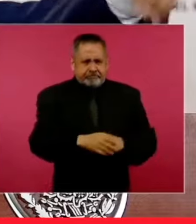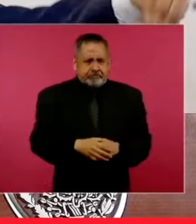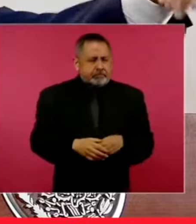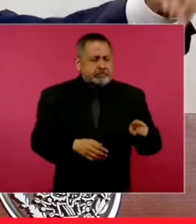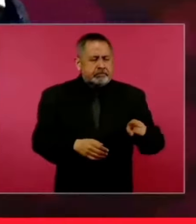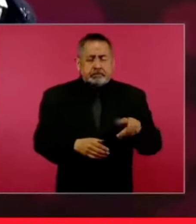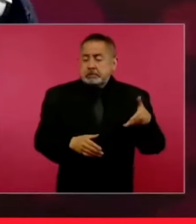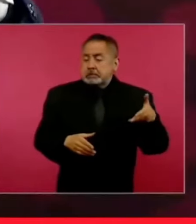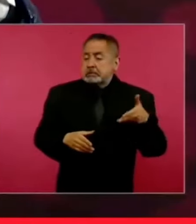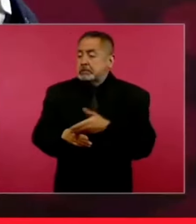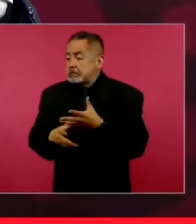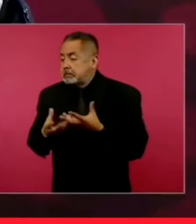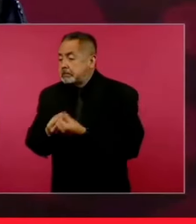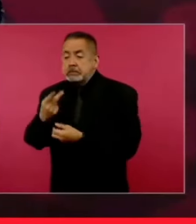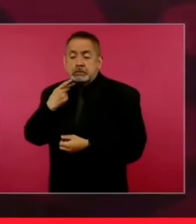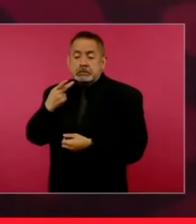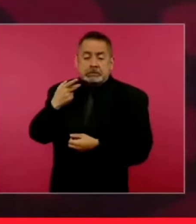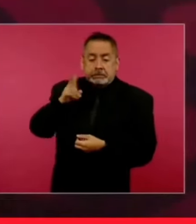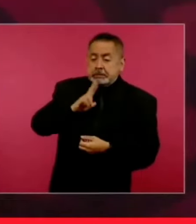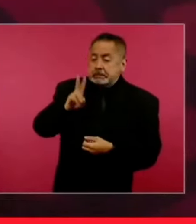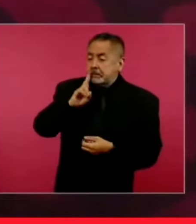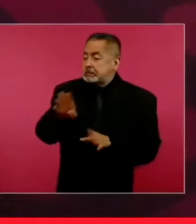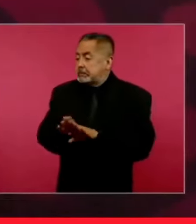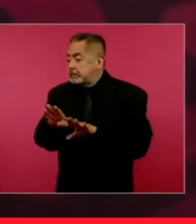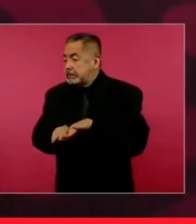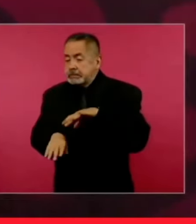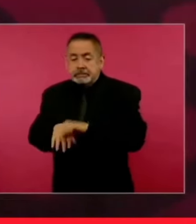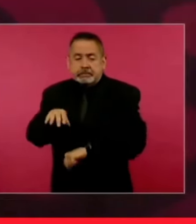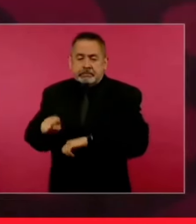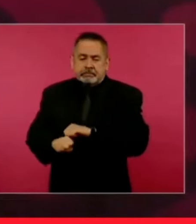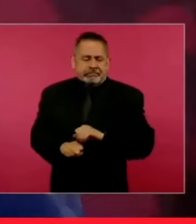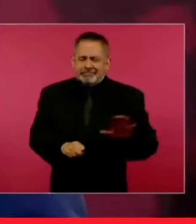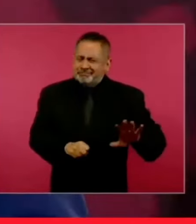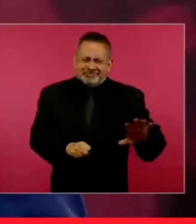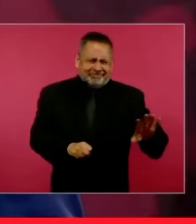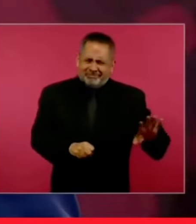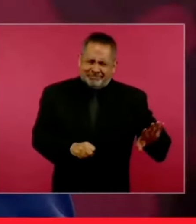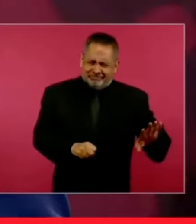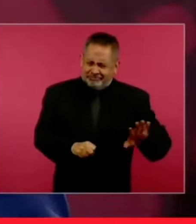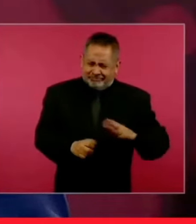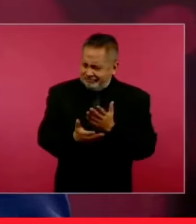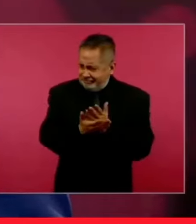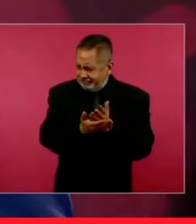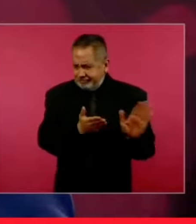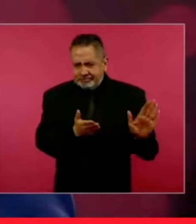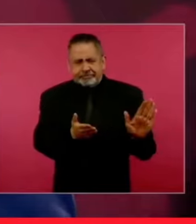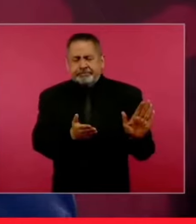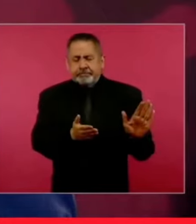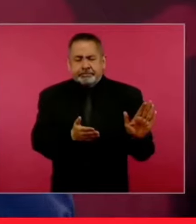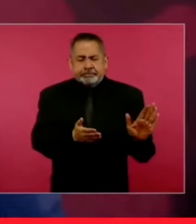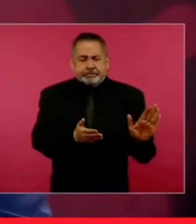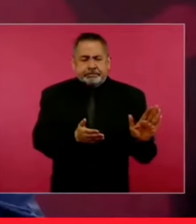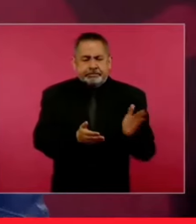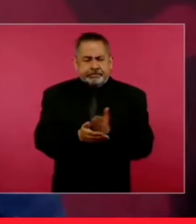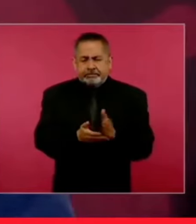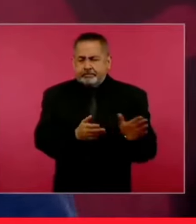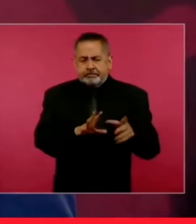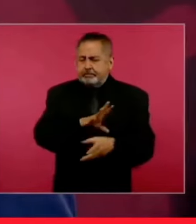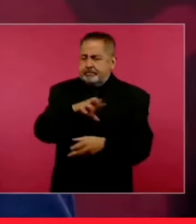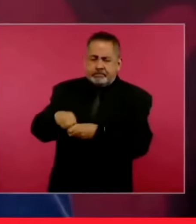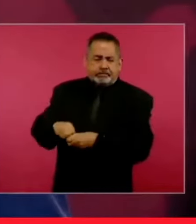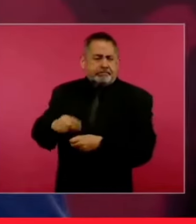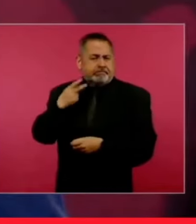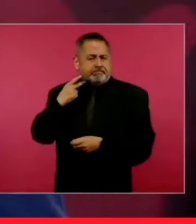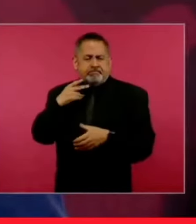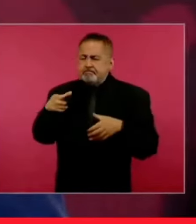se vinculen en el servicio público